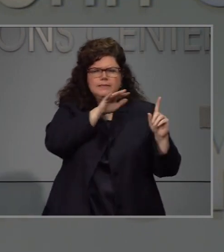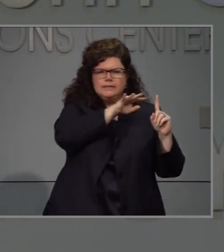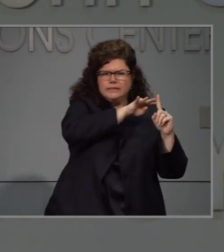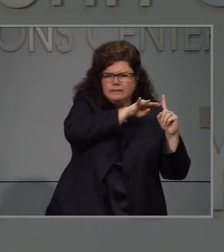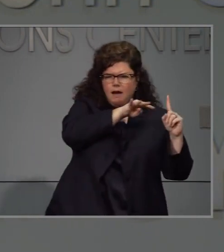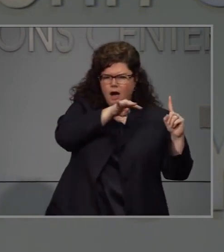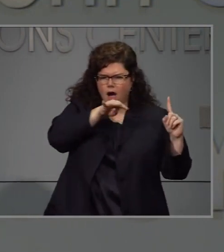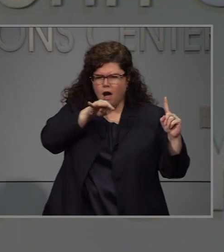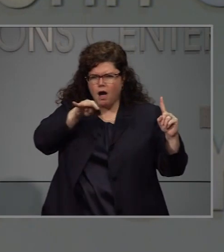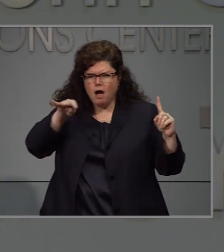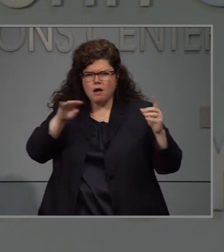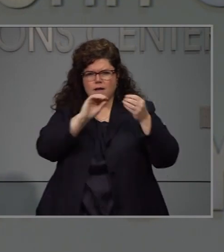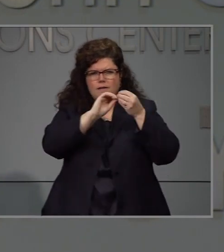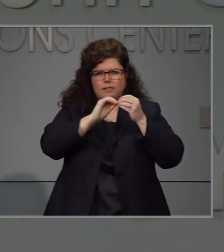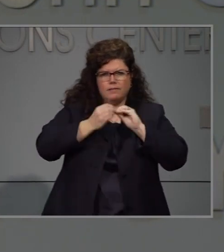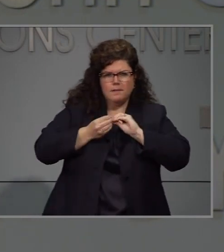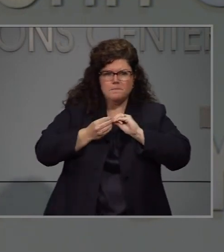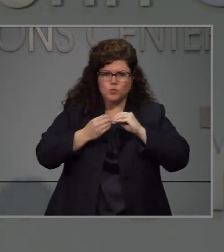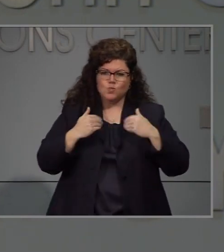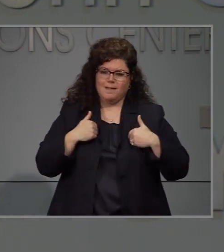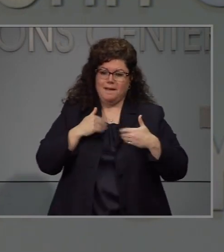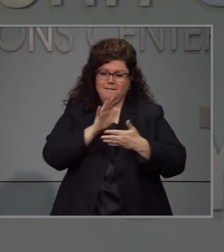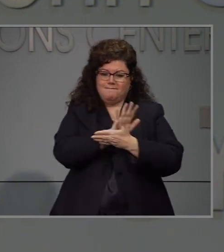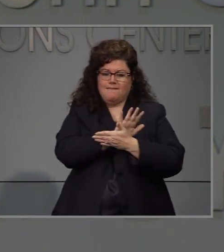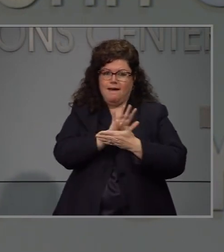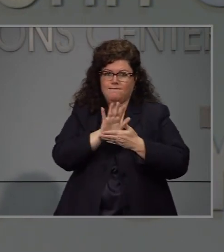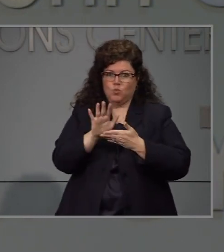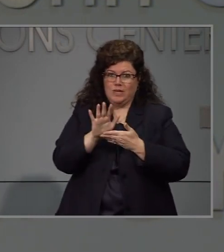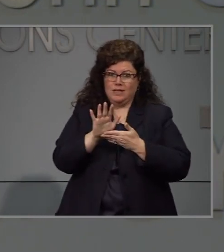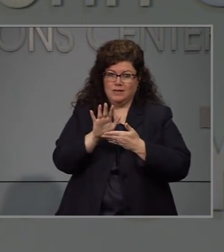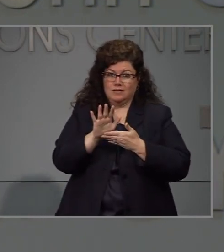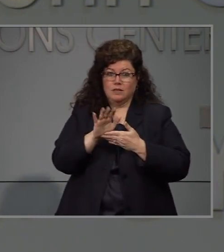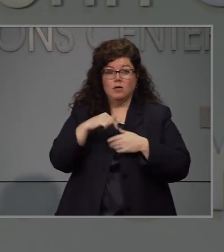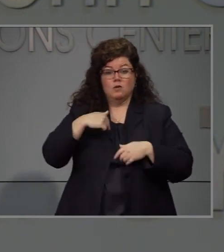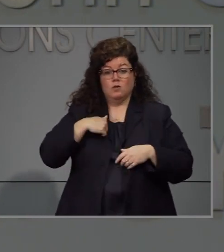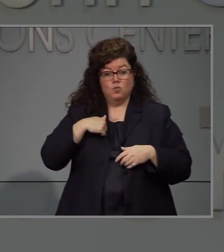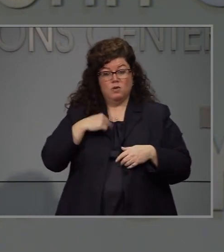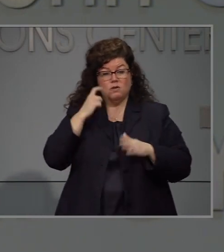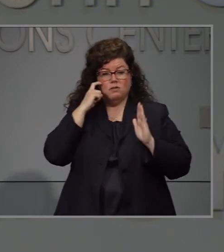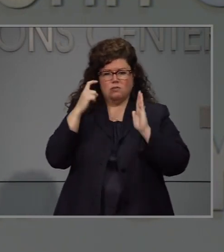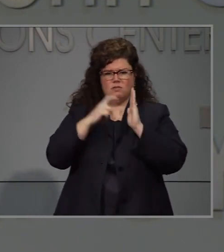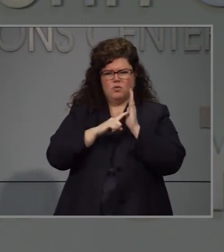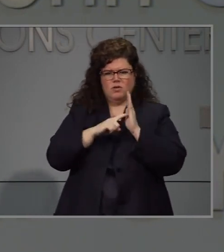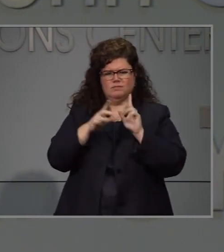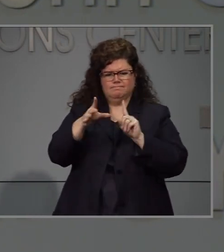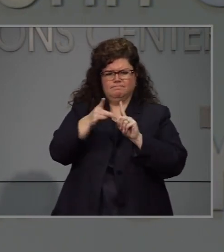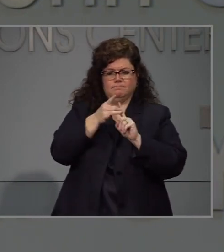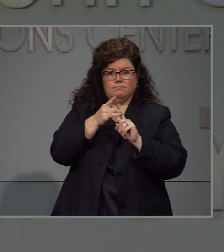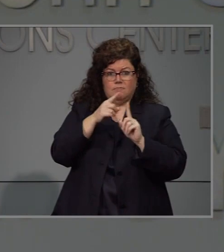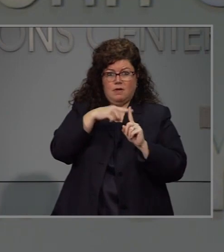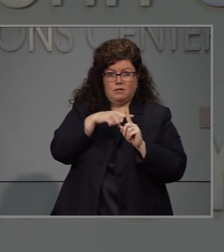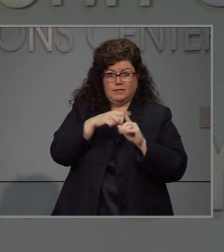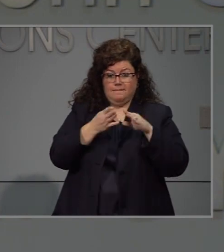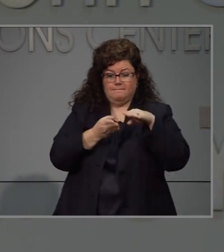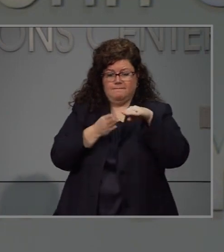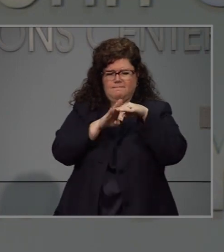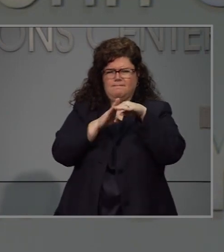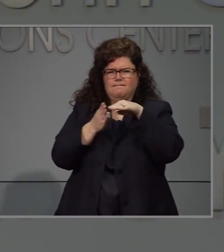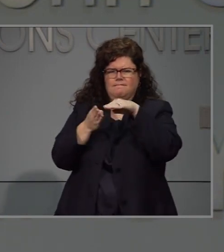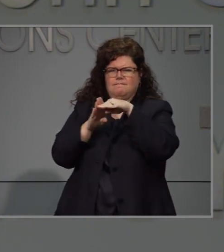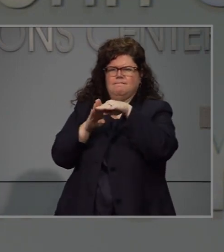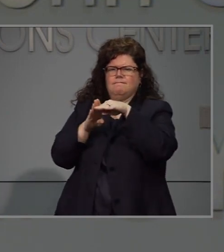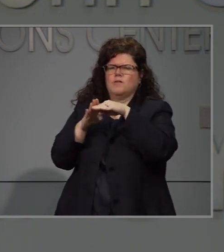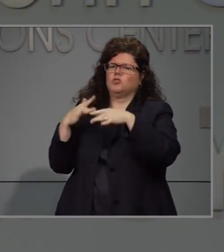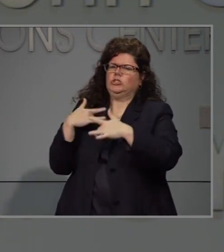ver nuestras cifras durante cinco semanas y nos preocupa el incremento de casos de COVID